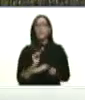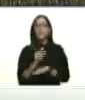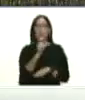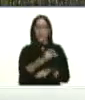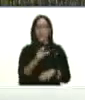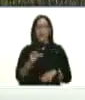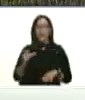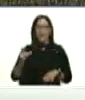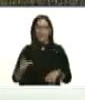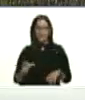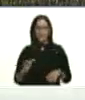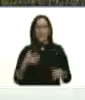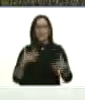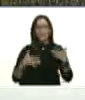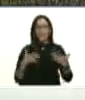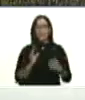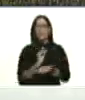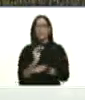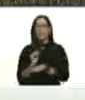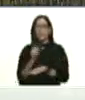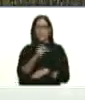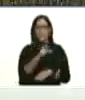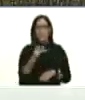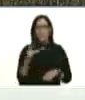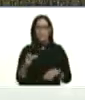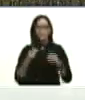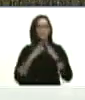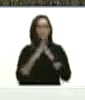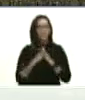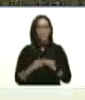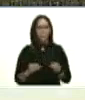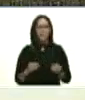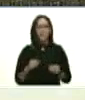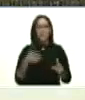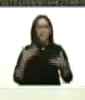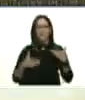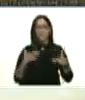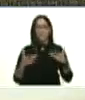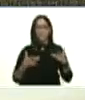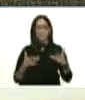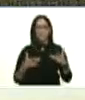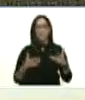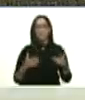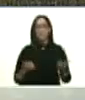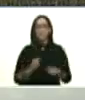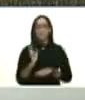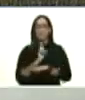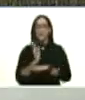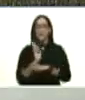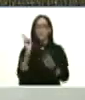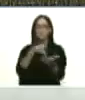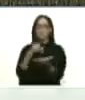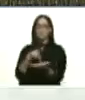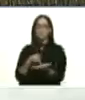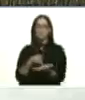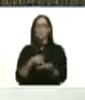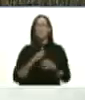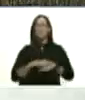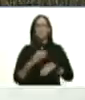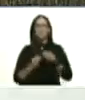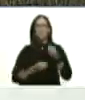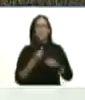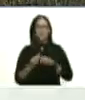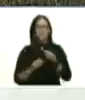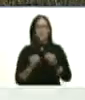para cuidarnos todas las medidas y caerle rápido porque se van creando como